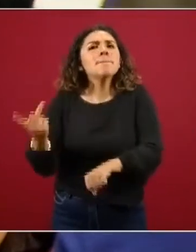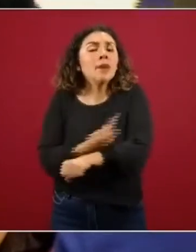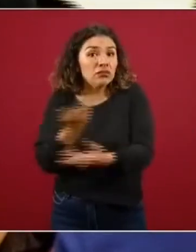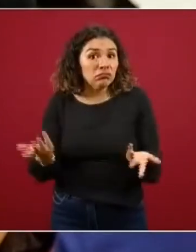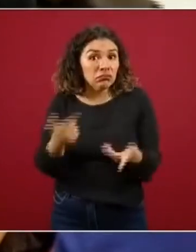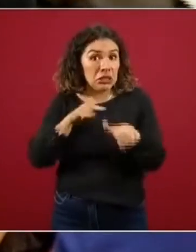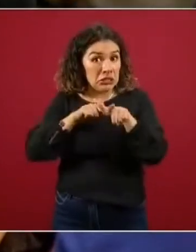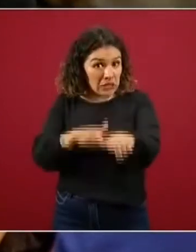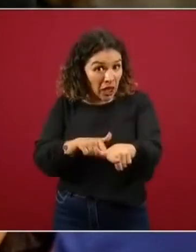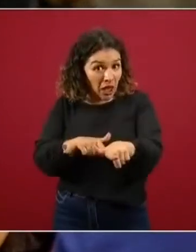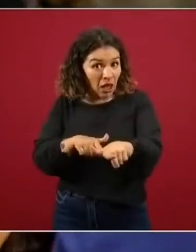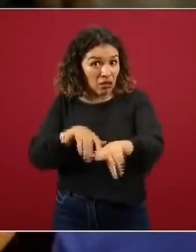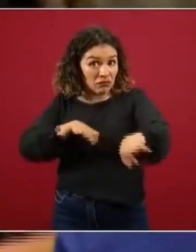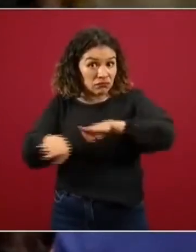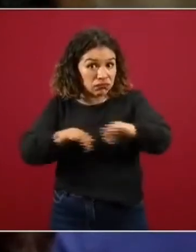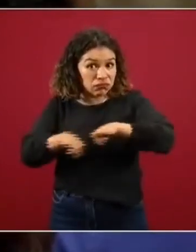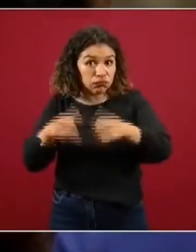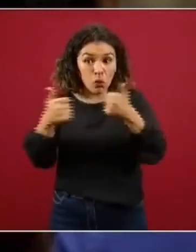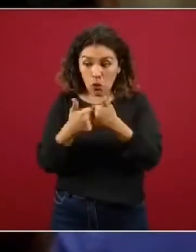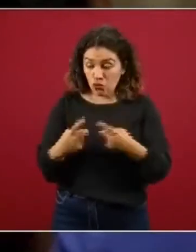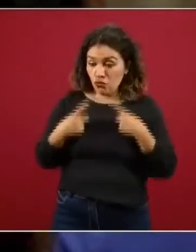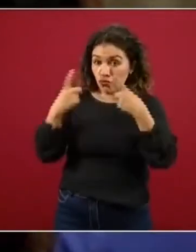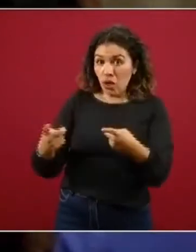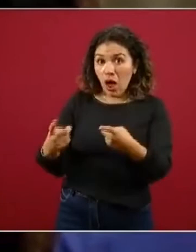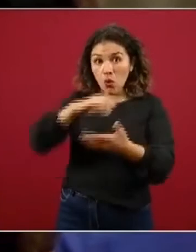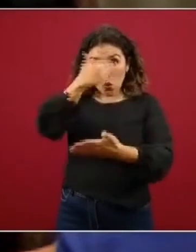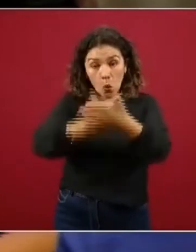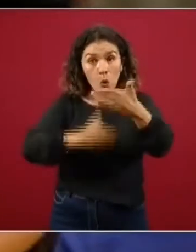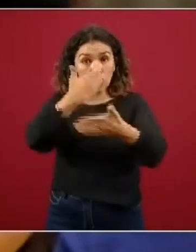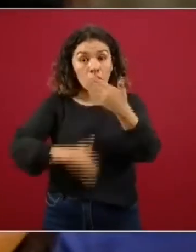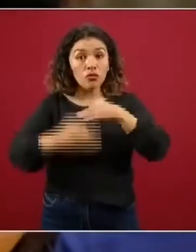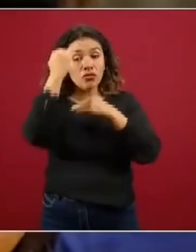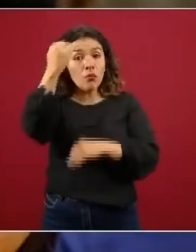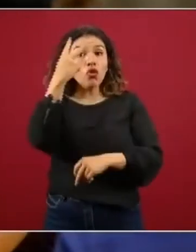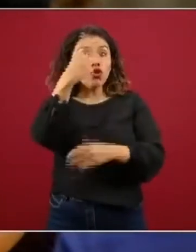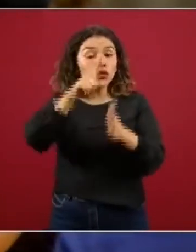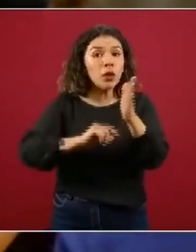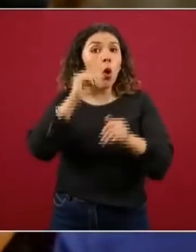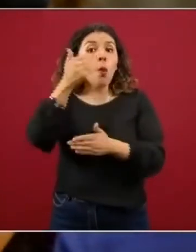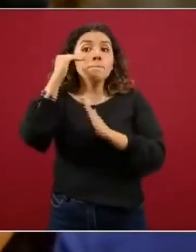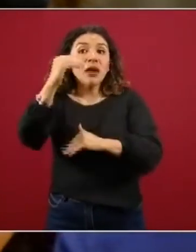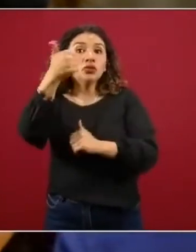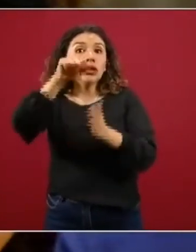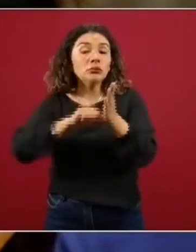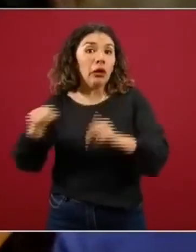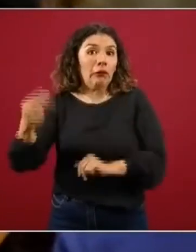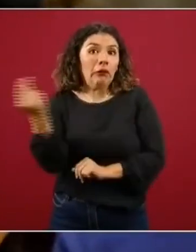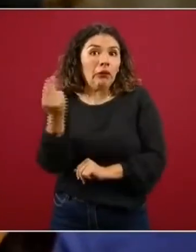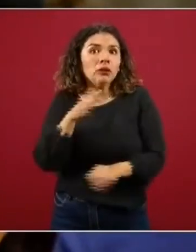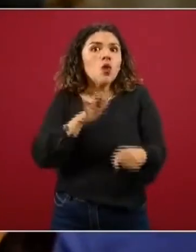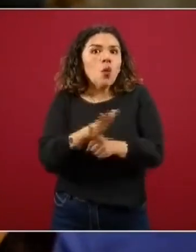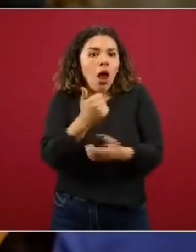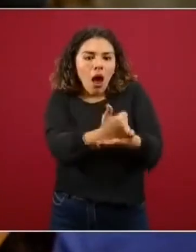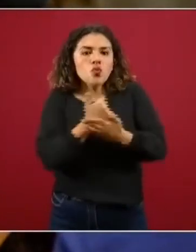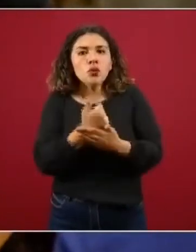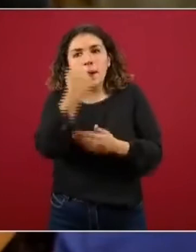van a ser van a seguir dándoles esos contratos por dos meses o hasta por seis que es lo que ellos necesitan y las prestaciones